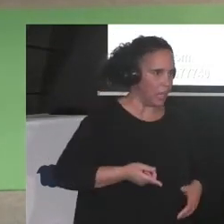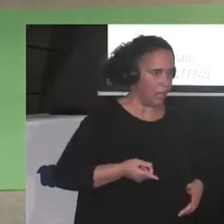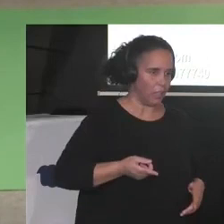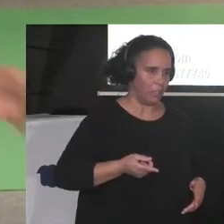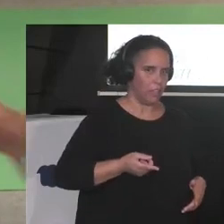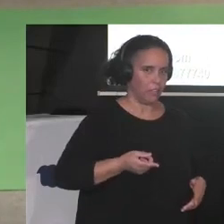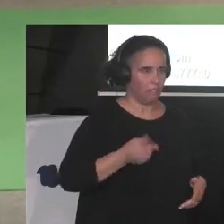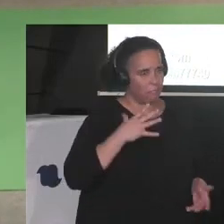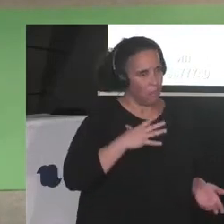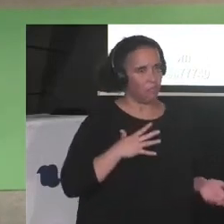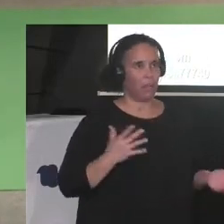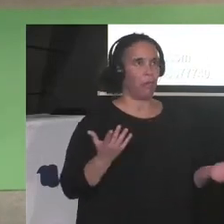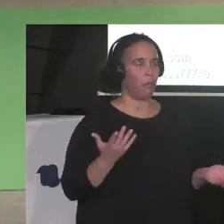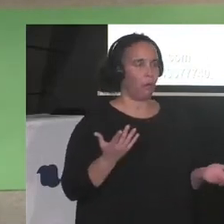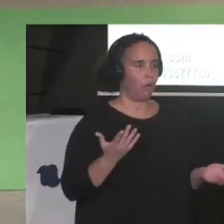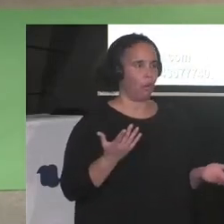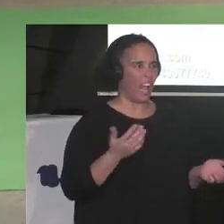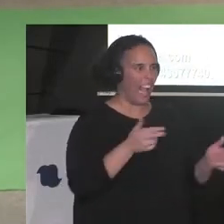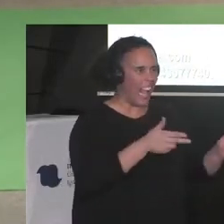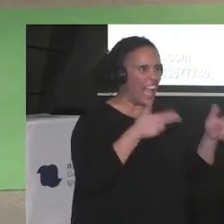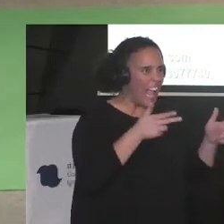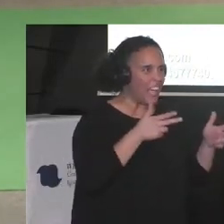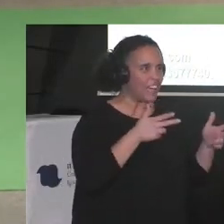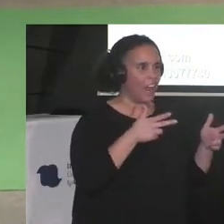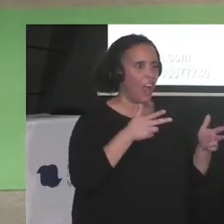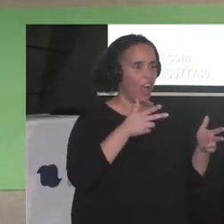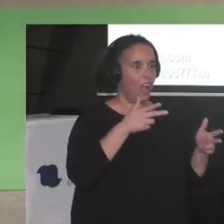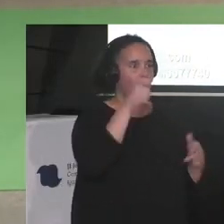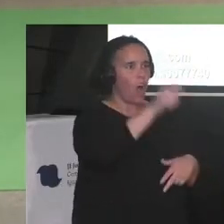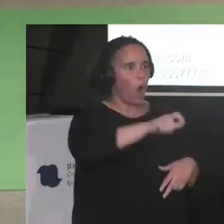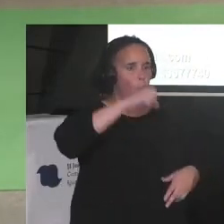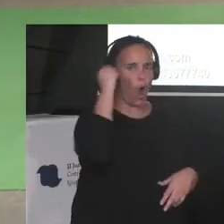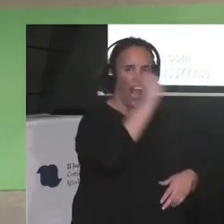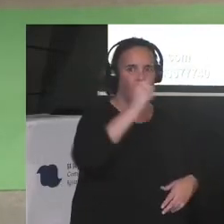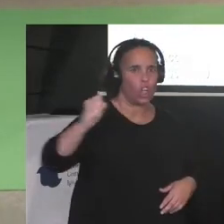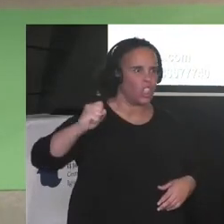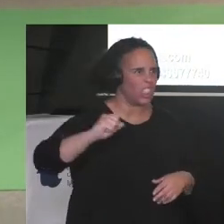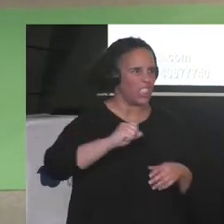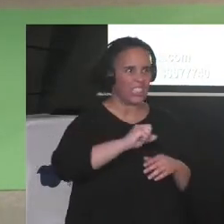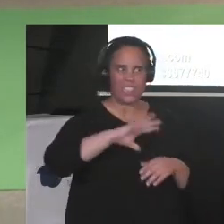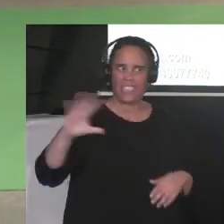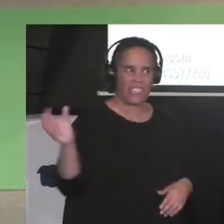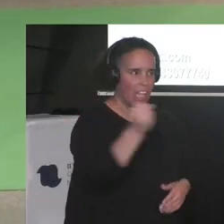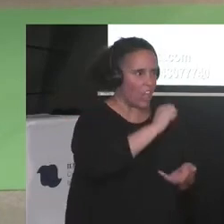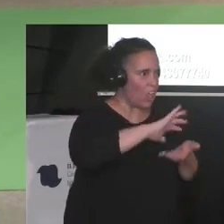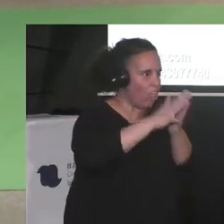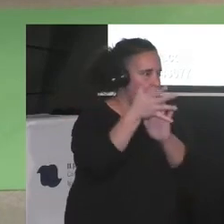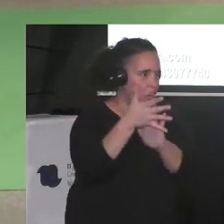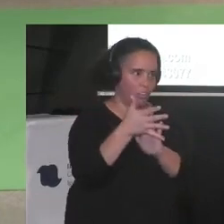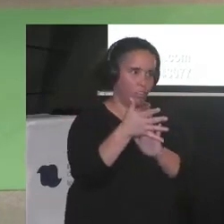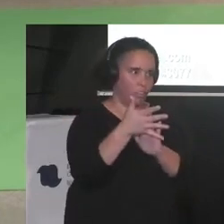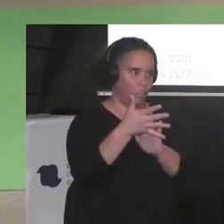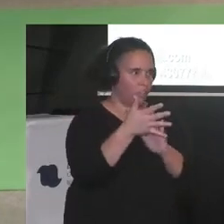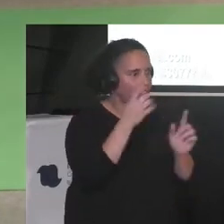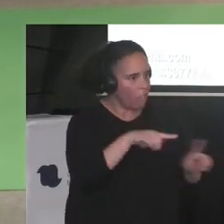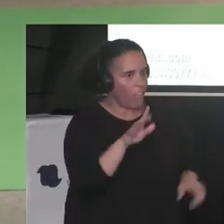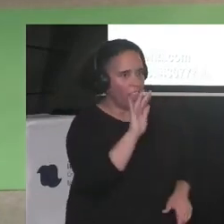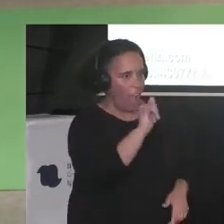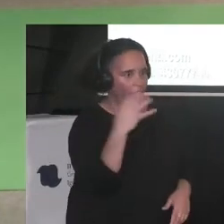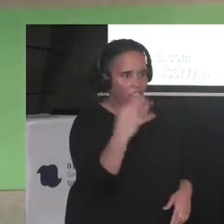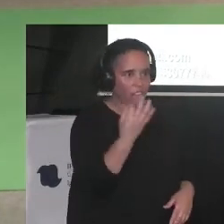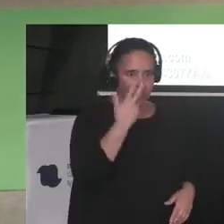Miren que no saber la diferencia entre guerra y genocidio. Cuando piensen, cuando pensemos que estamos bien,